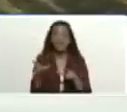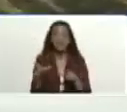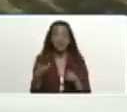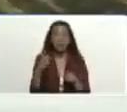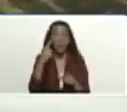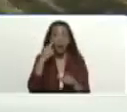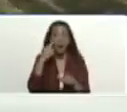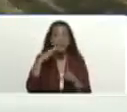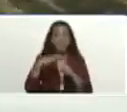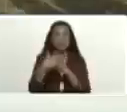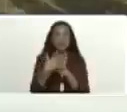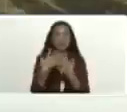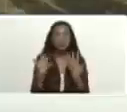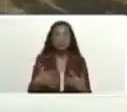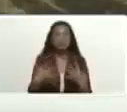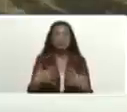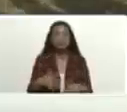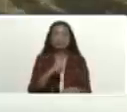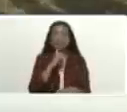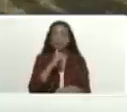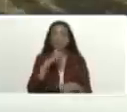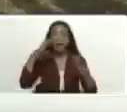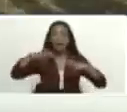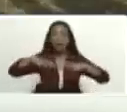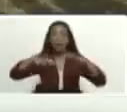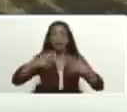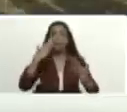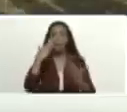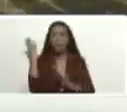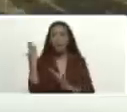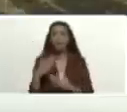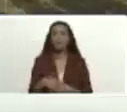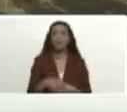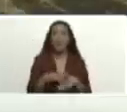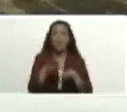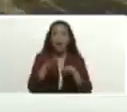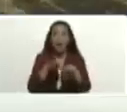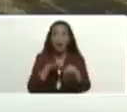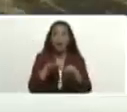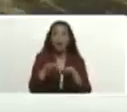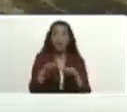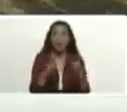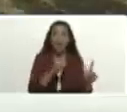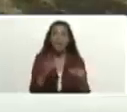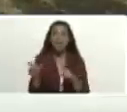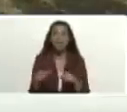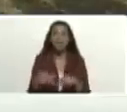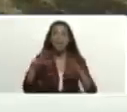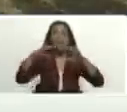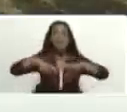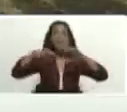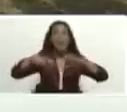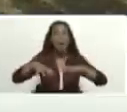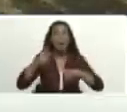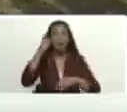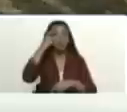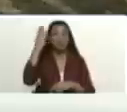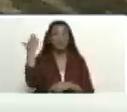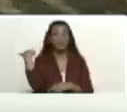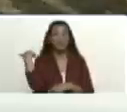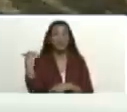afectaciones allá precisamente en el Estado Cogedes, fuertes afectaciones el día